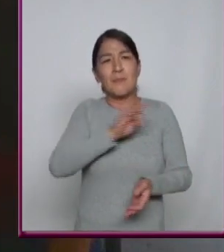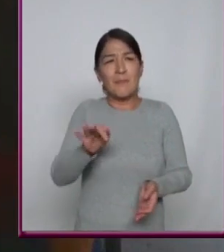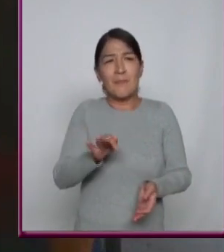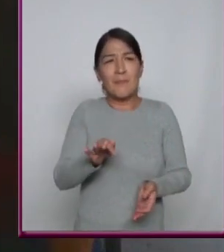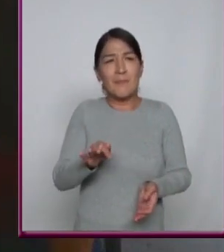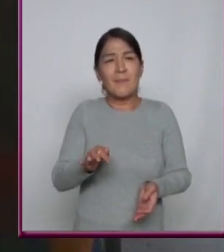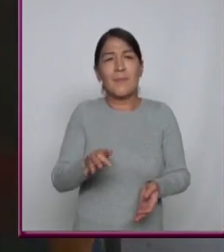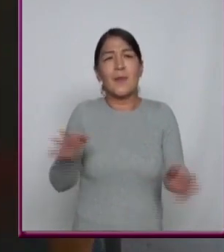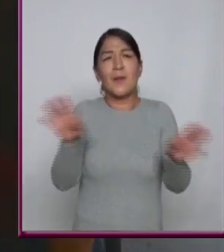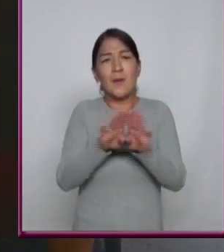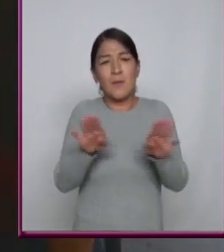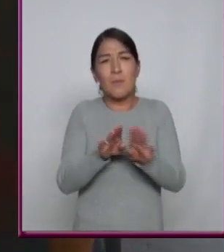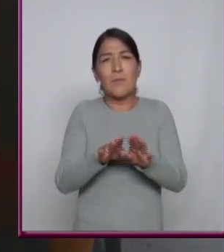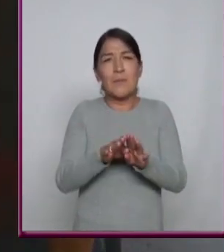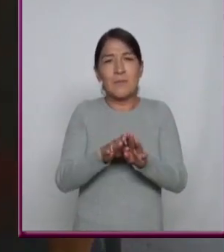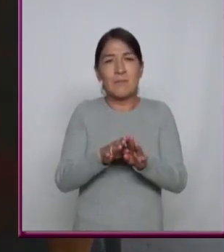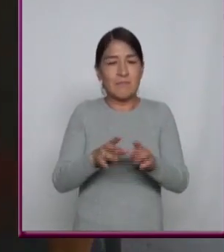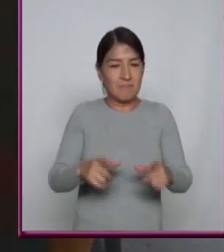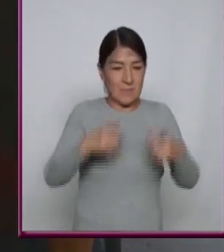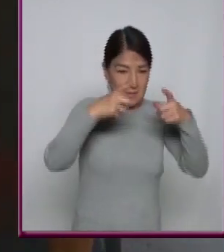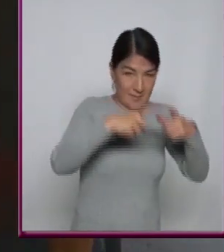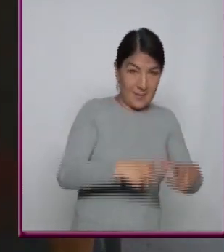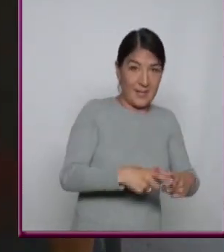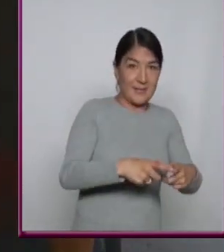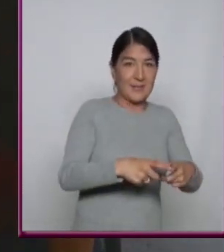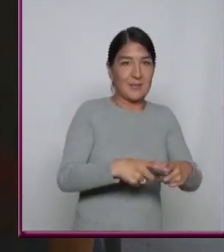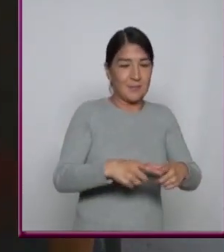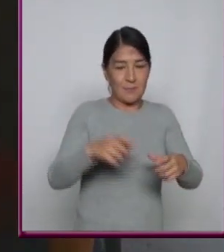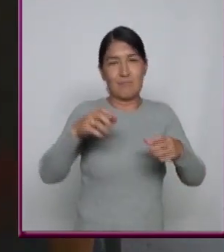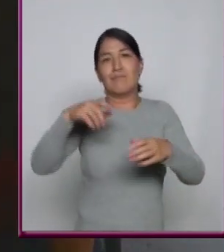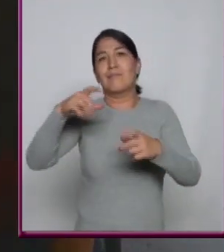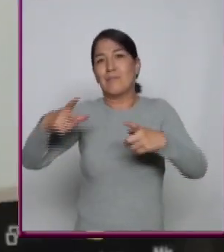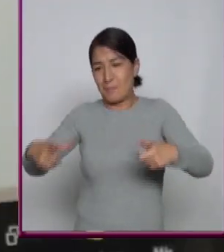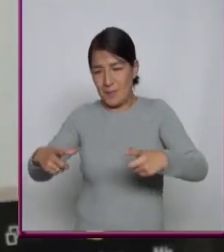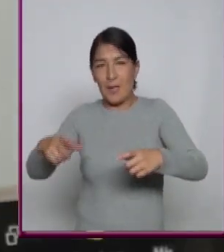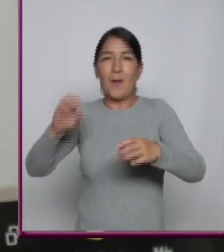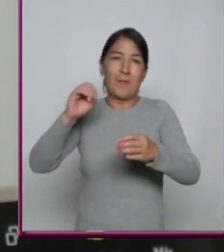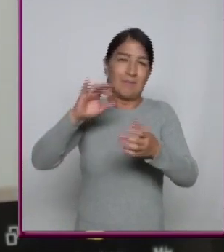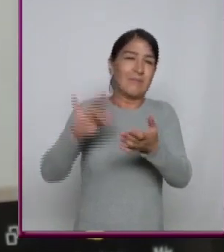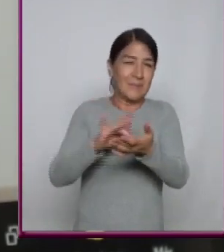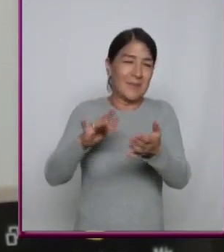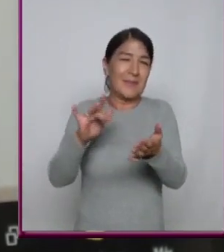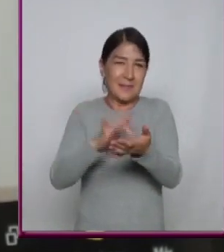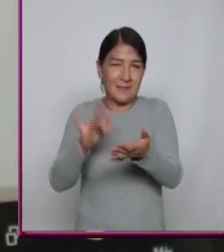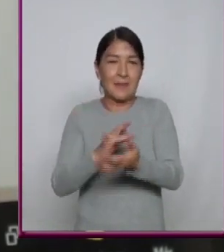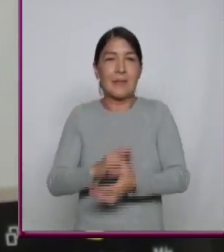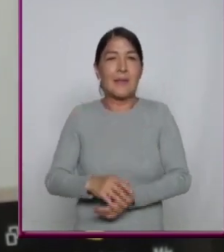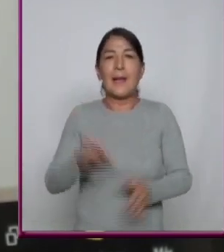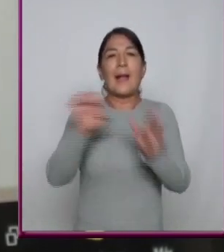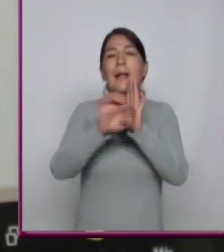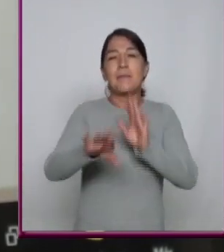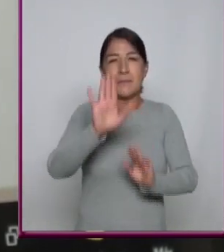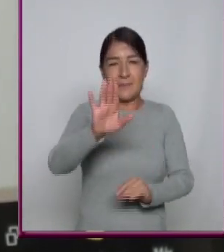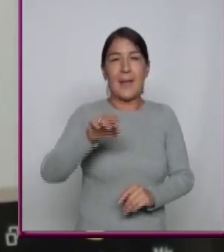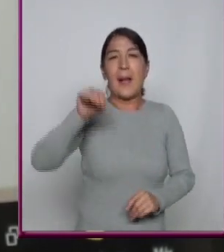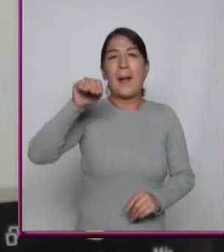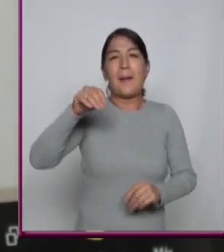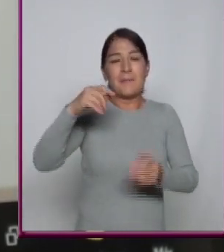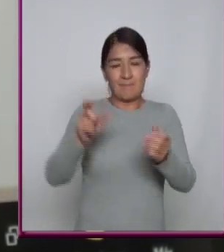Algo Un formato Tiene más capacidad Siempre significa Más calidad? Tomemos como ejemplo El MP3